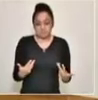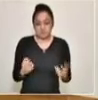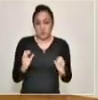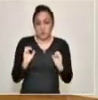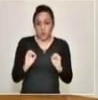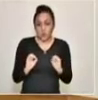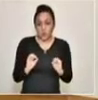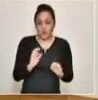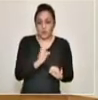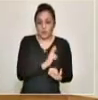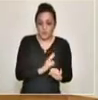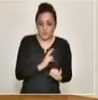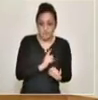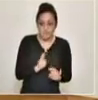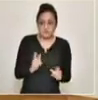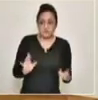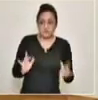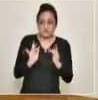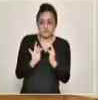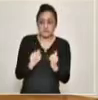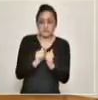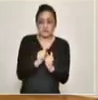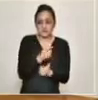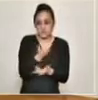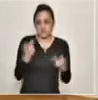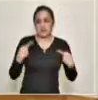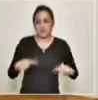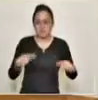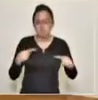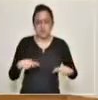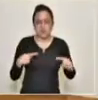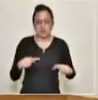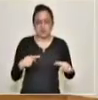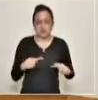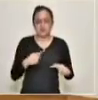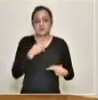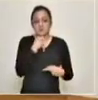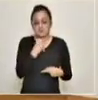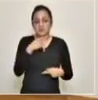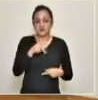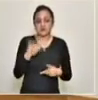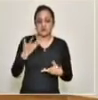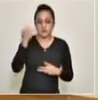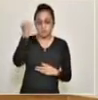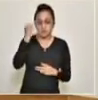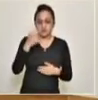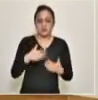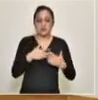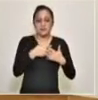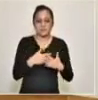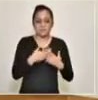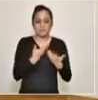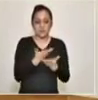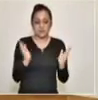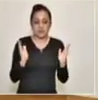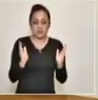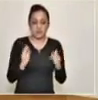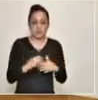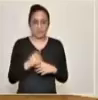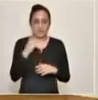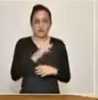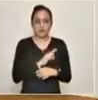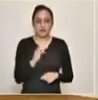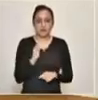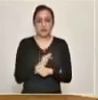o con la participación de privados, pero se ha dicho que se va a crear una empresa pública para